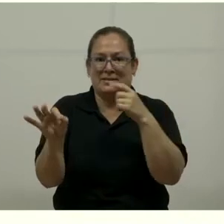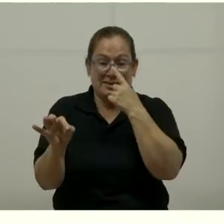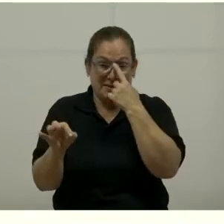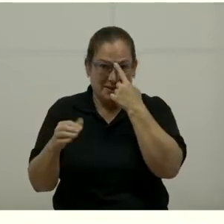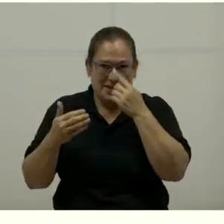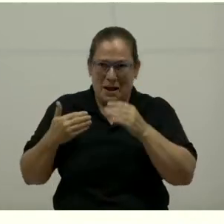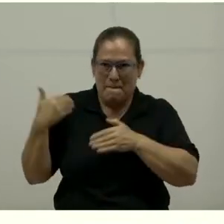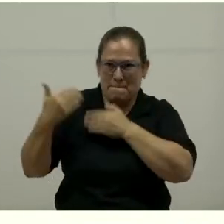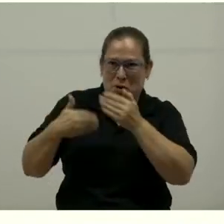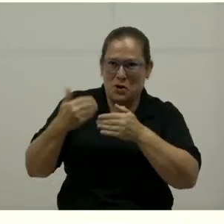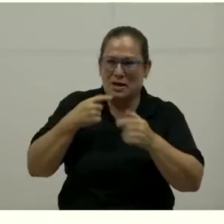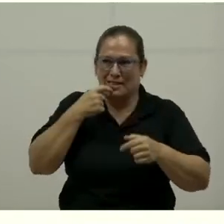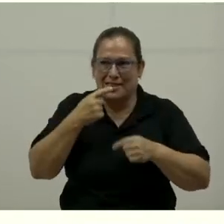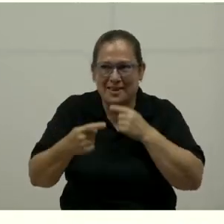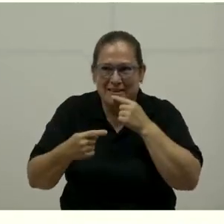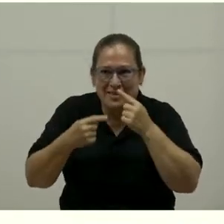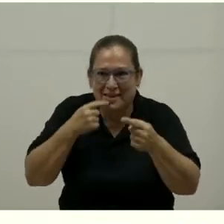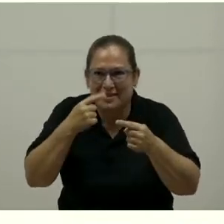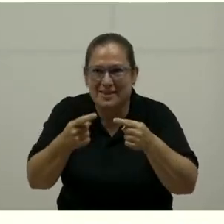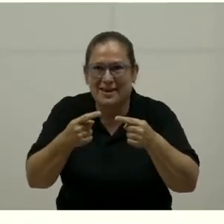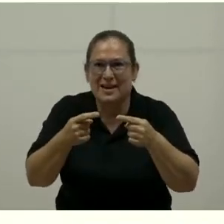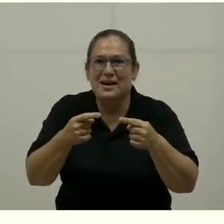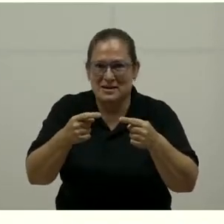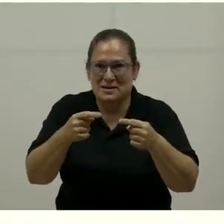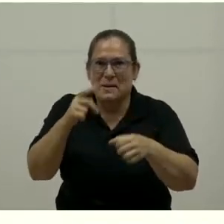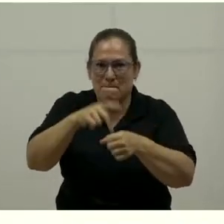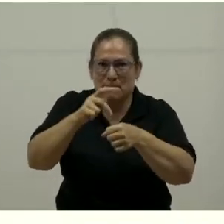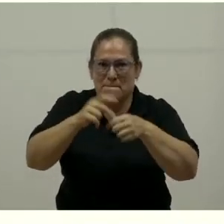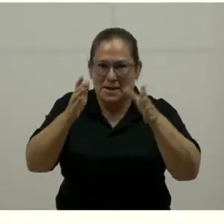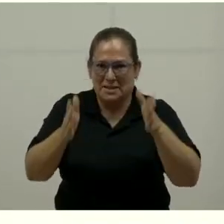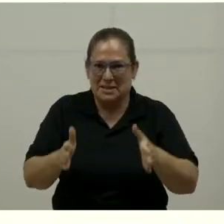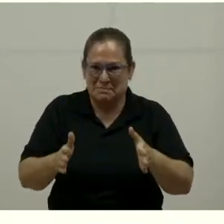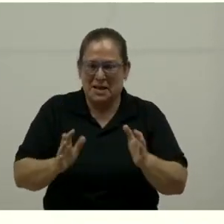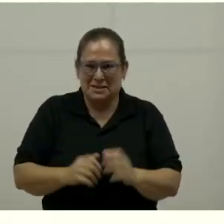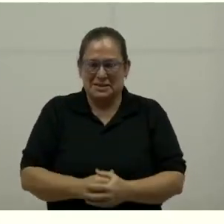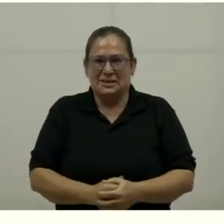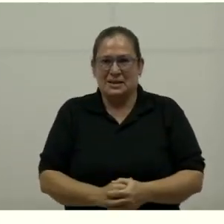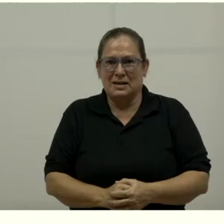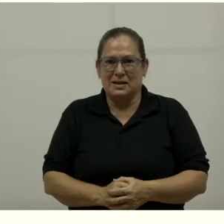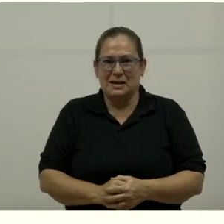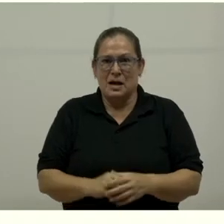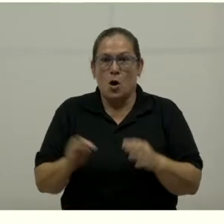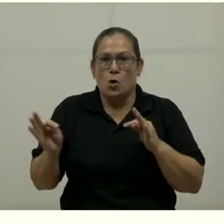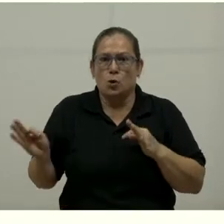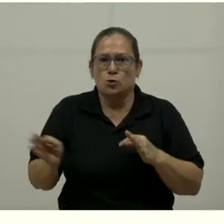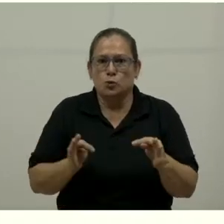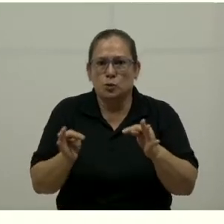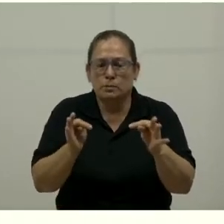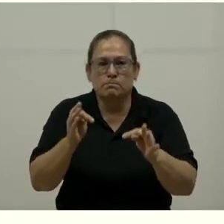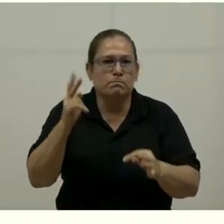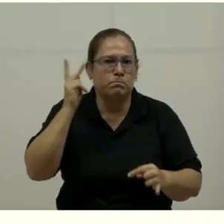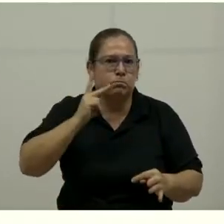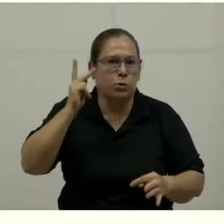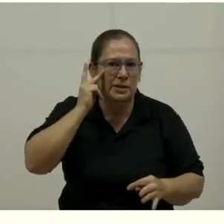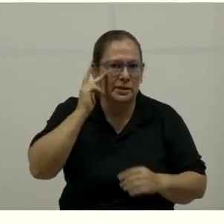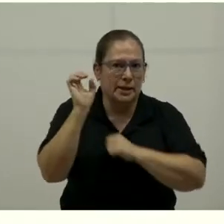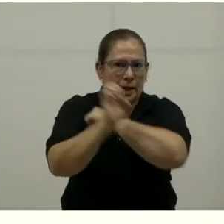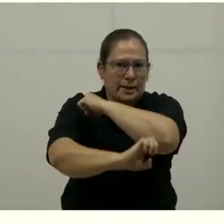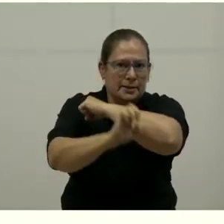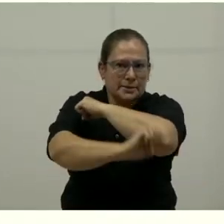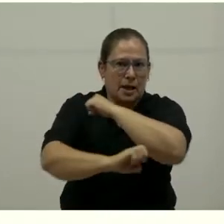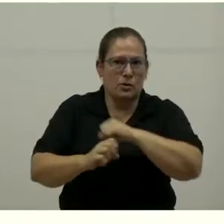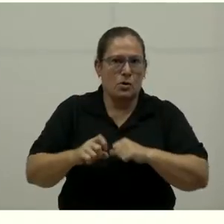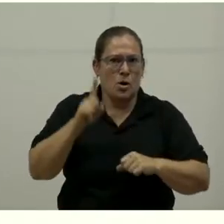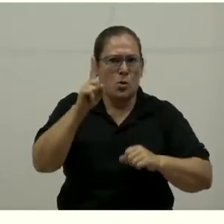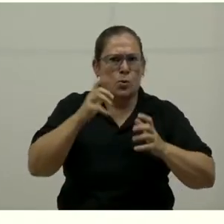el proceso por alguno de los participantes o por varios de los participantes. El turismo tiene que ser política de Estado en Costa Rica. Es